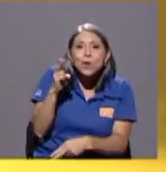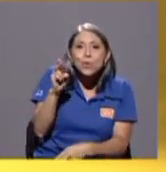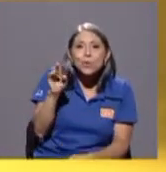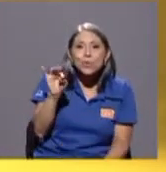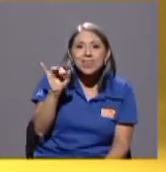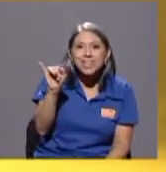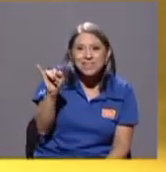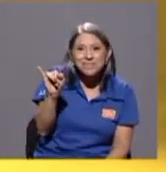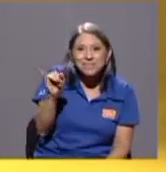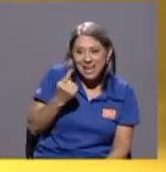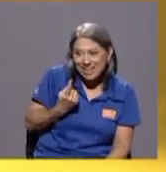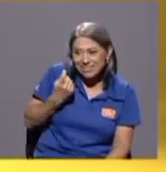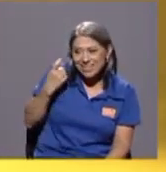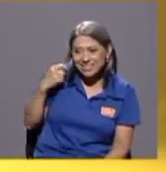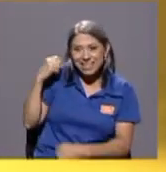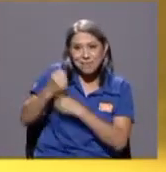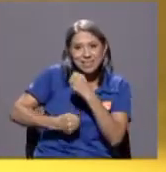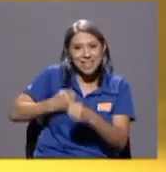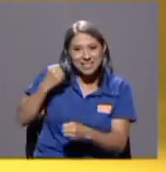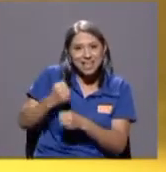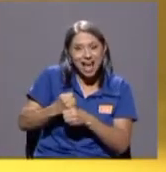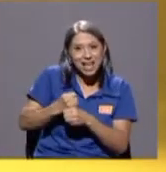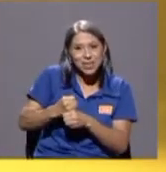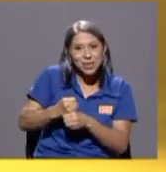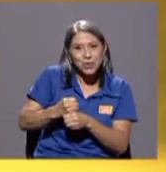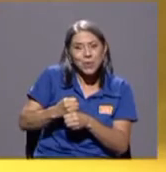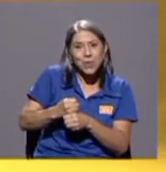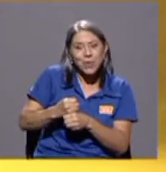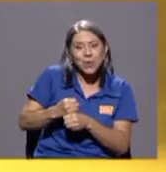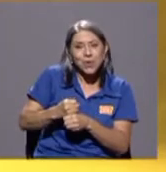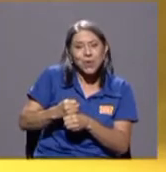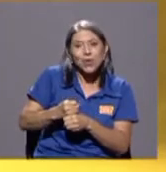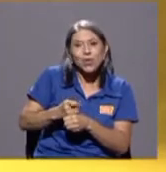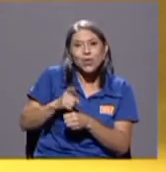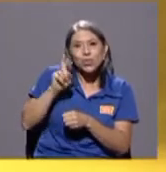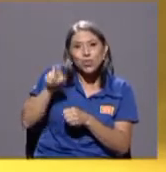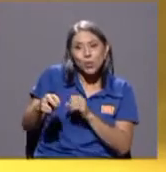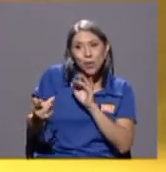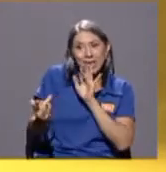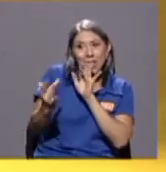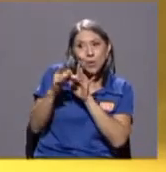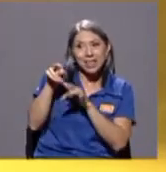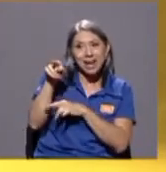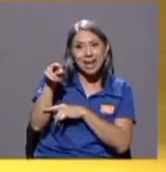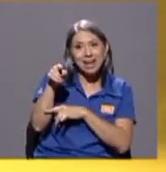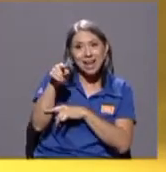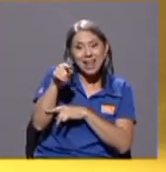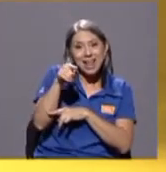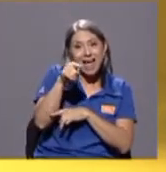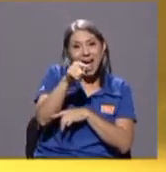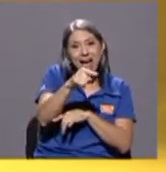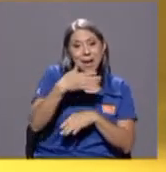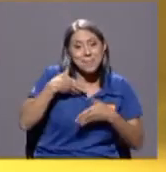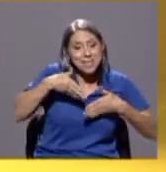recientemente este año tuve que escribirle para decirle que el Tío Guti se nos había adelantado y además